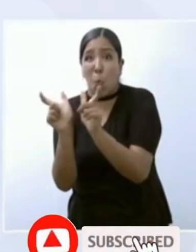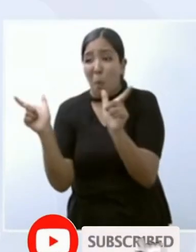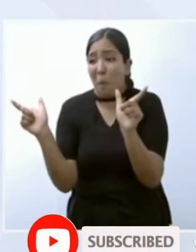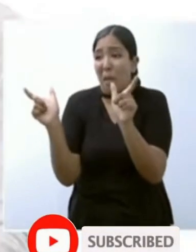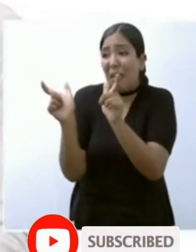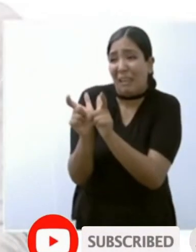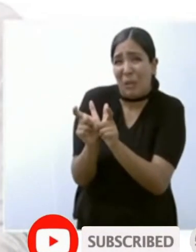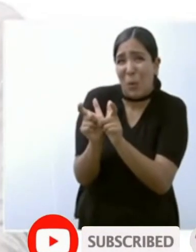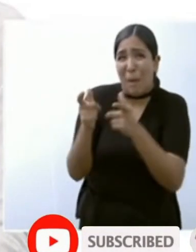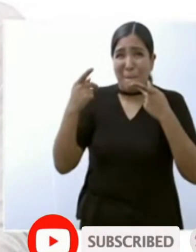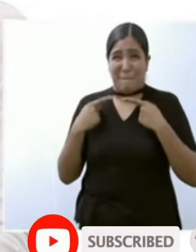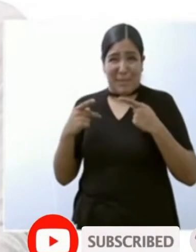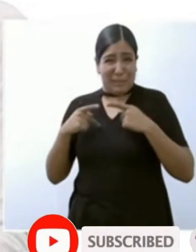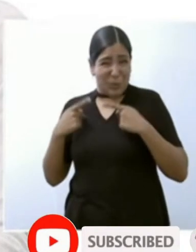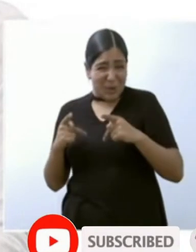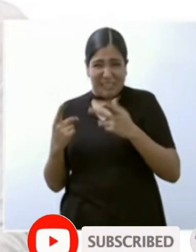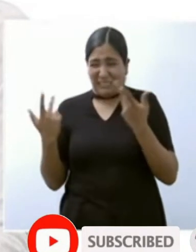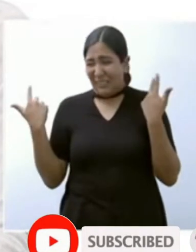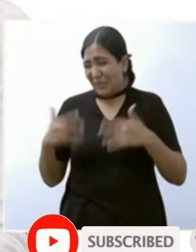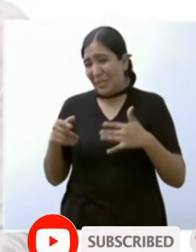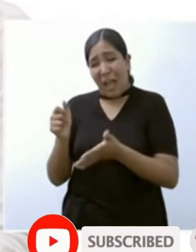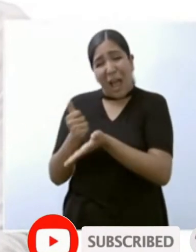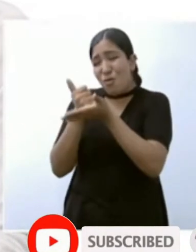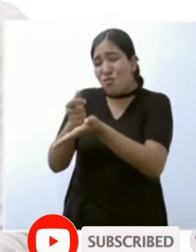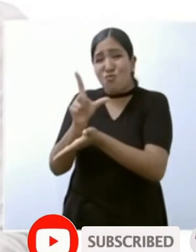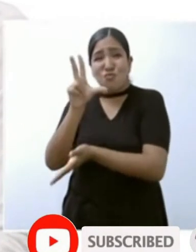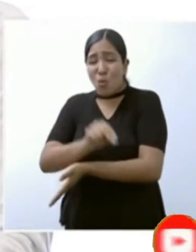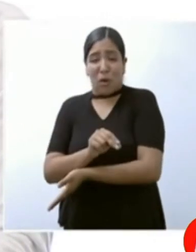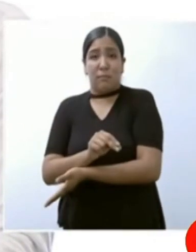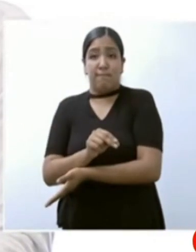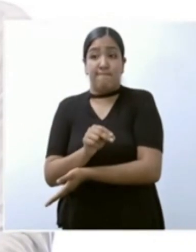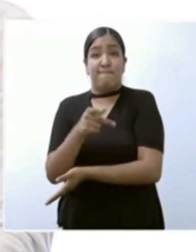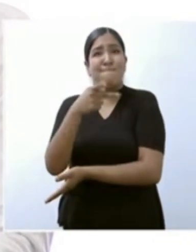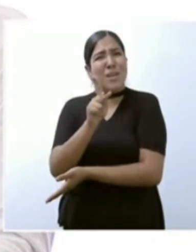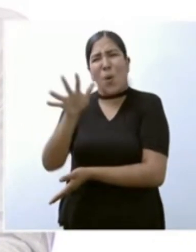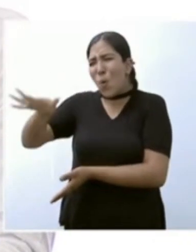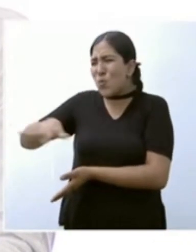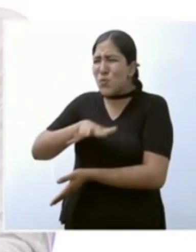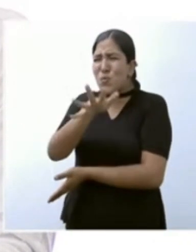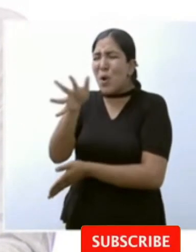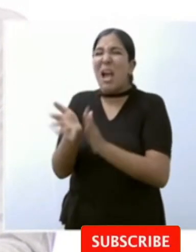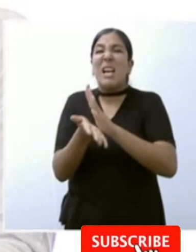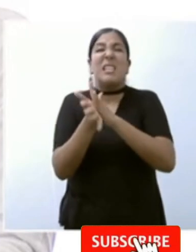todo eso es lo que está cambiando algunos